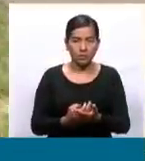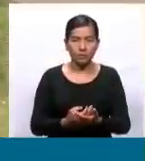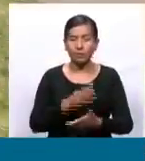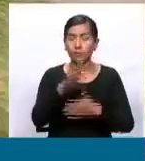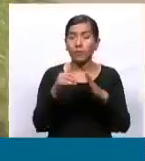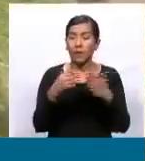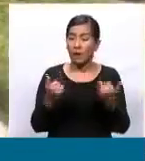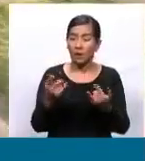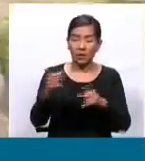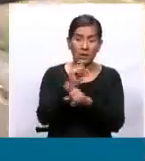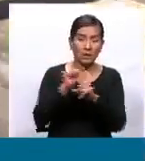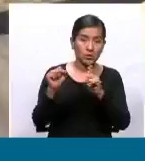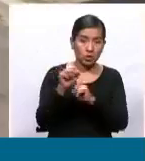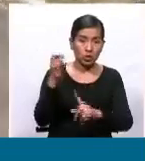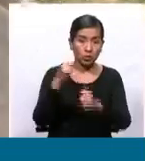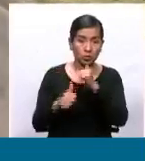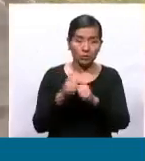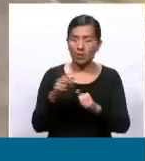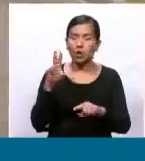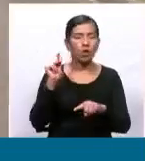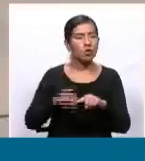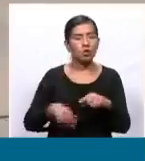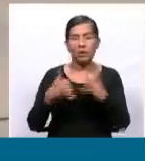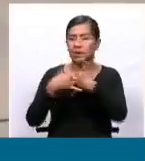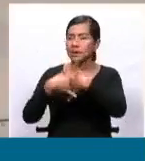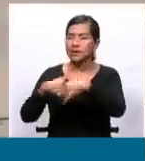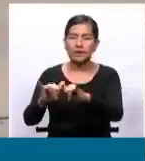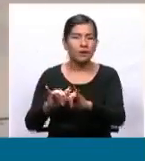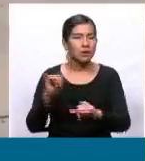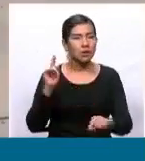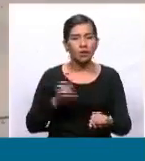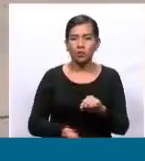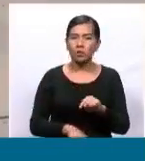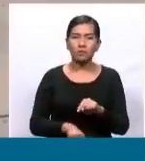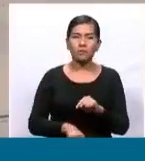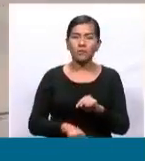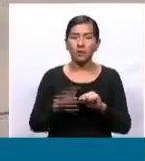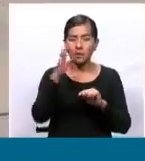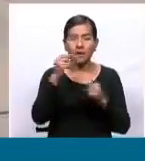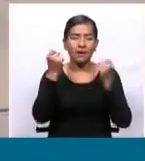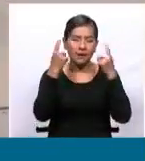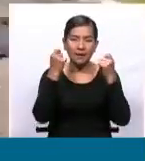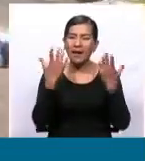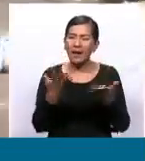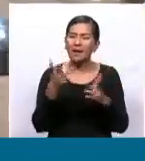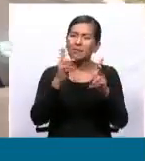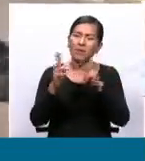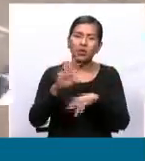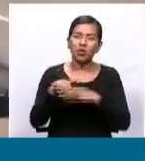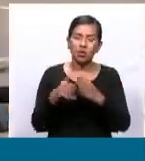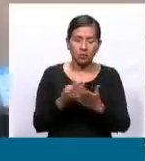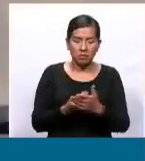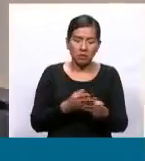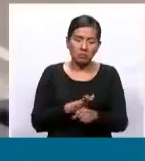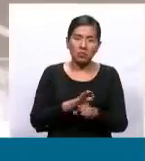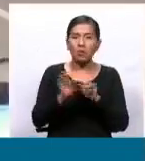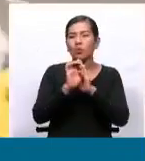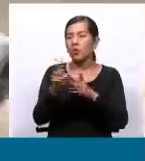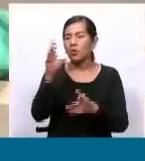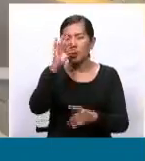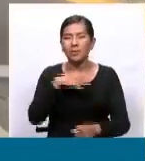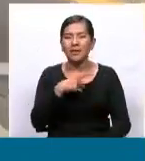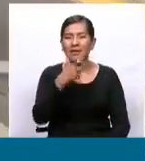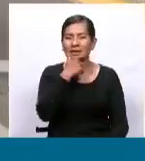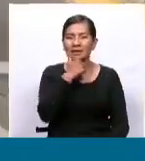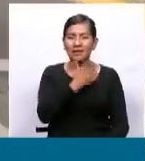Esta situación no puede ir más allá, porque estamos de acuerdo que gente que tenga plata, como el señor Camacho, que tiene millones